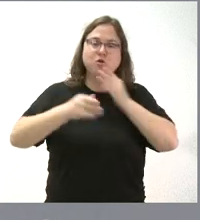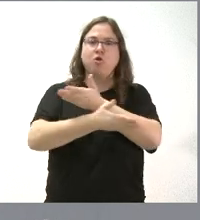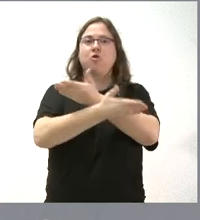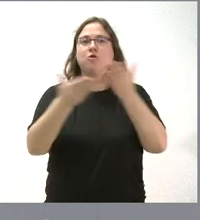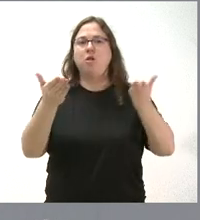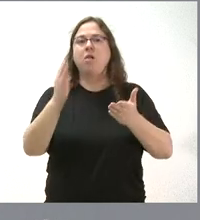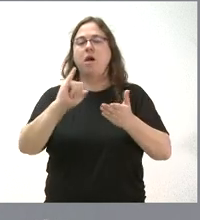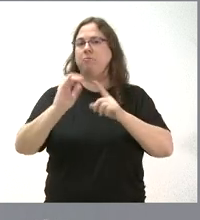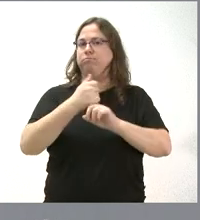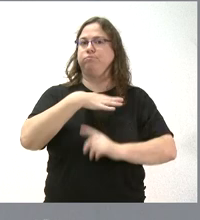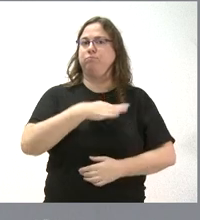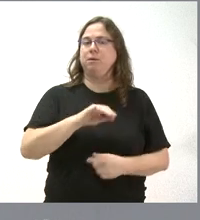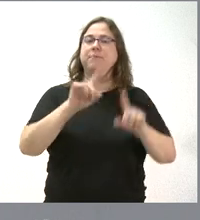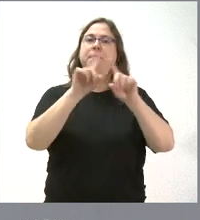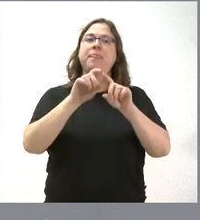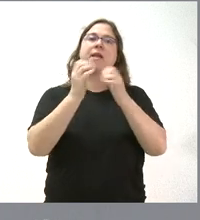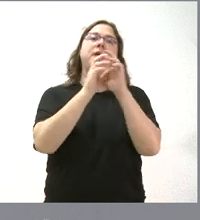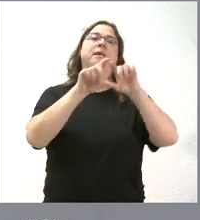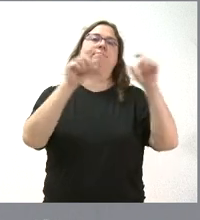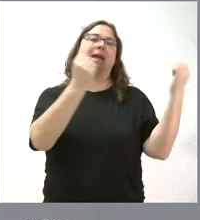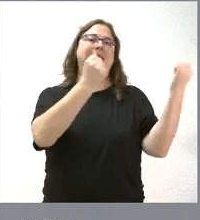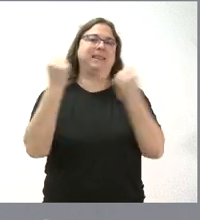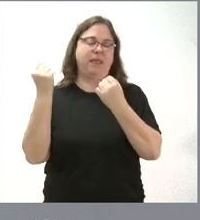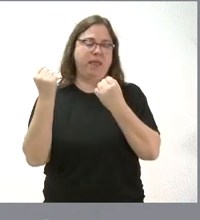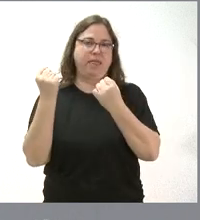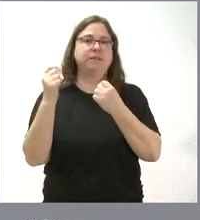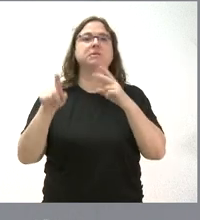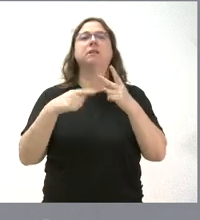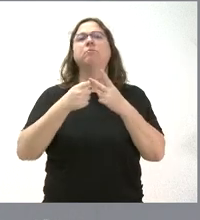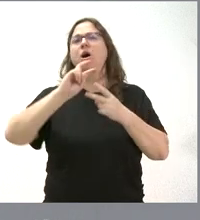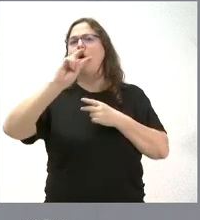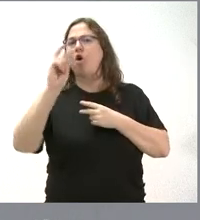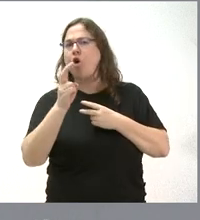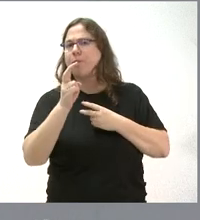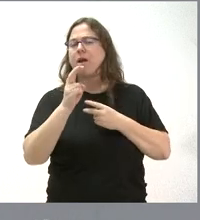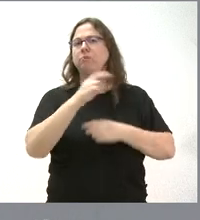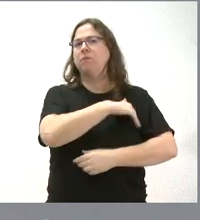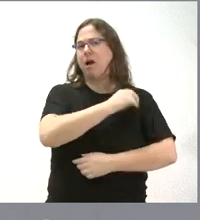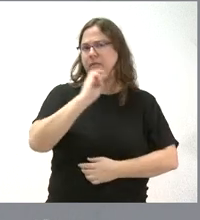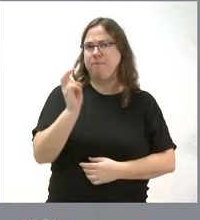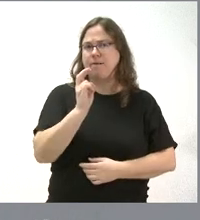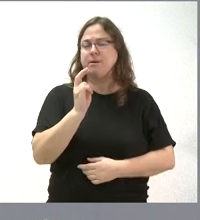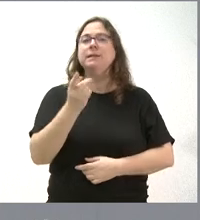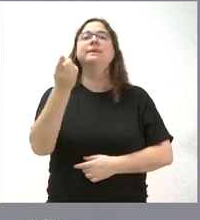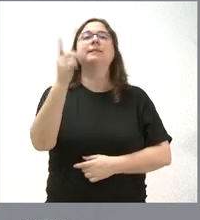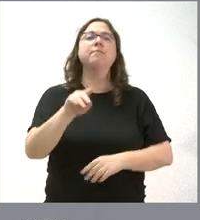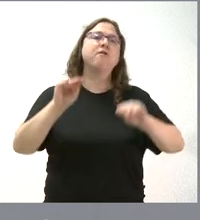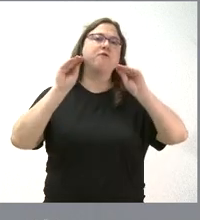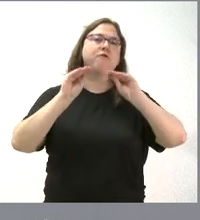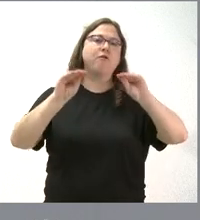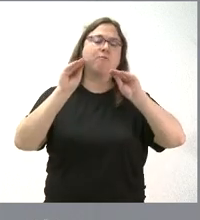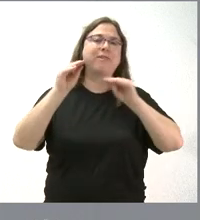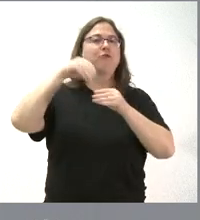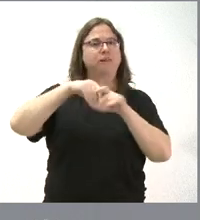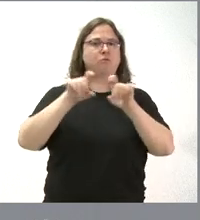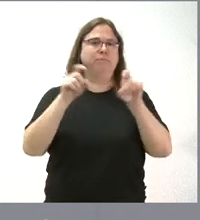estaban a nuestro alcance, tanto de entidades sin ánimo de lucro como otro tipo de academias que estaban haciendo en ese sentido, y también la formación dentro de